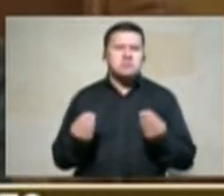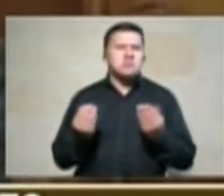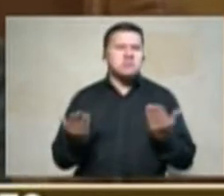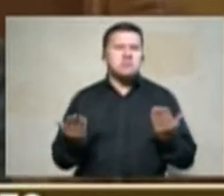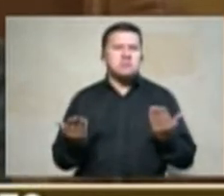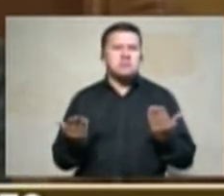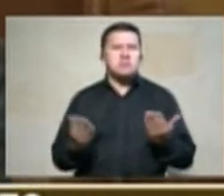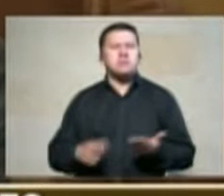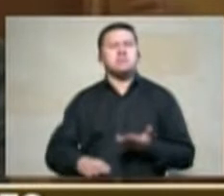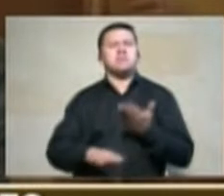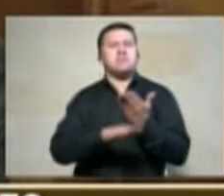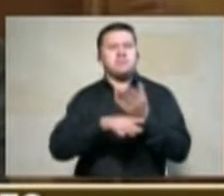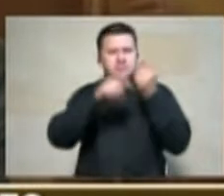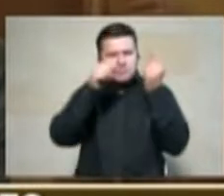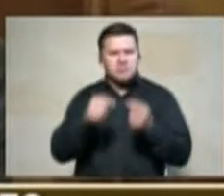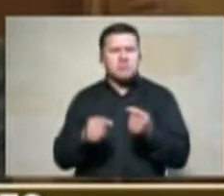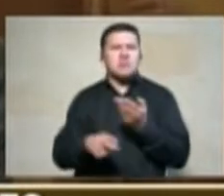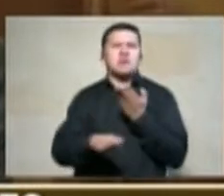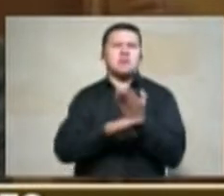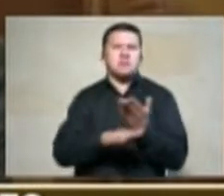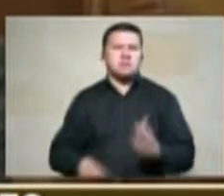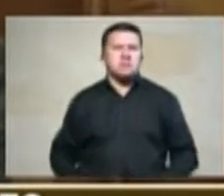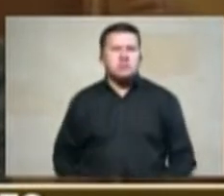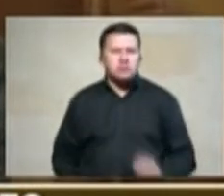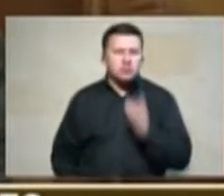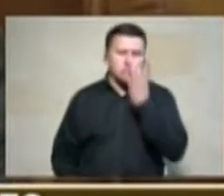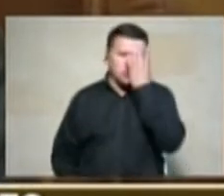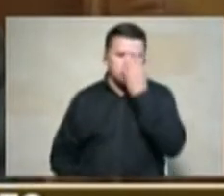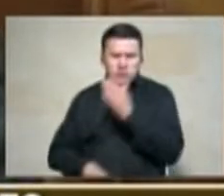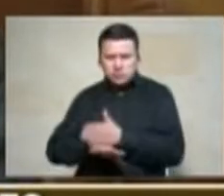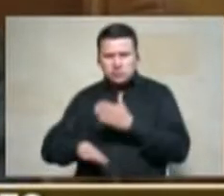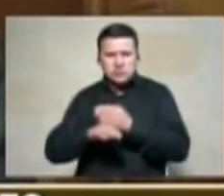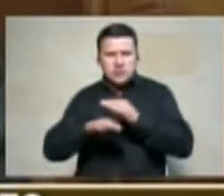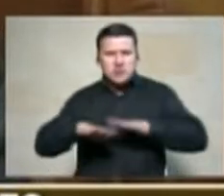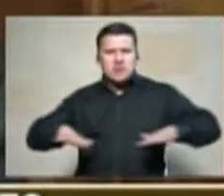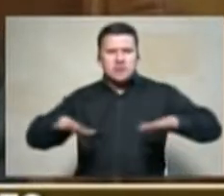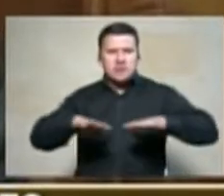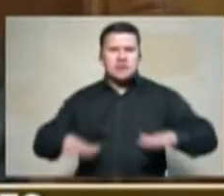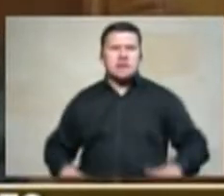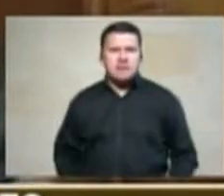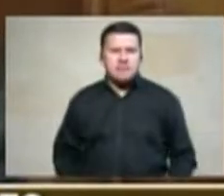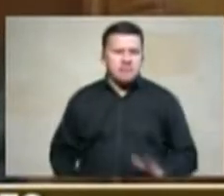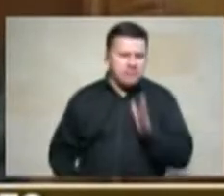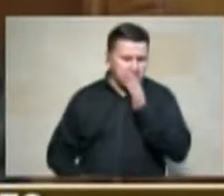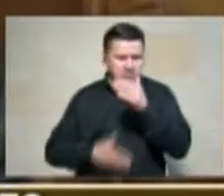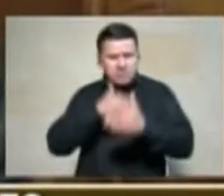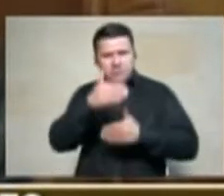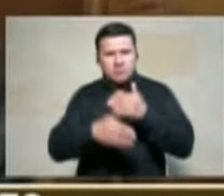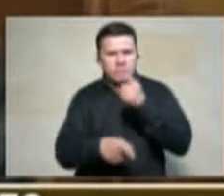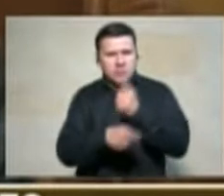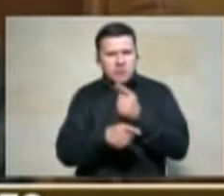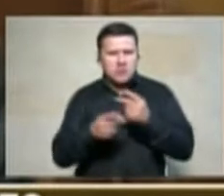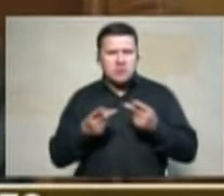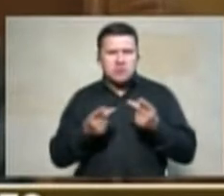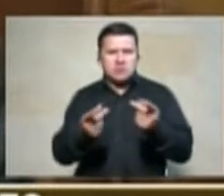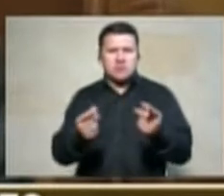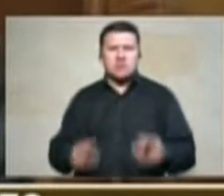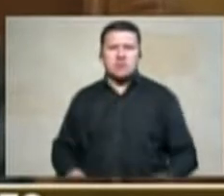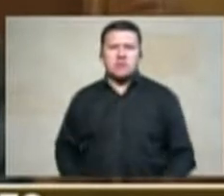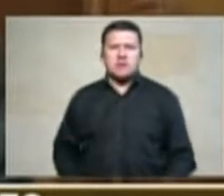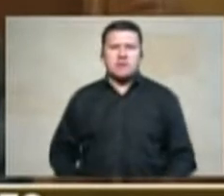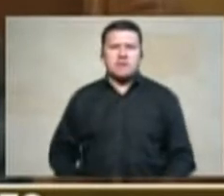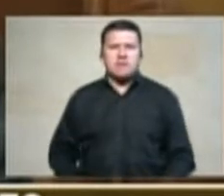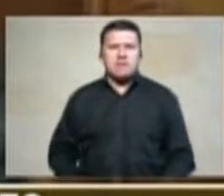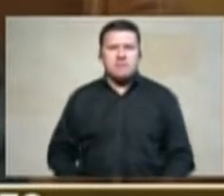por qué la restitución de tierras no avanza de manera más rápida y me parece que lo que hemos